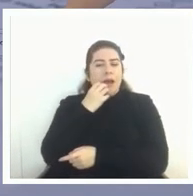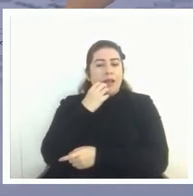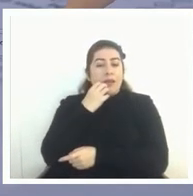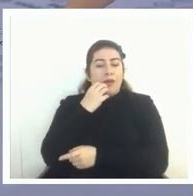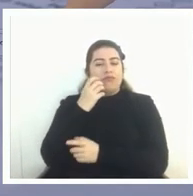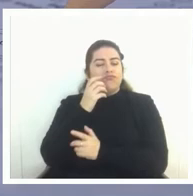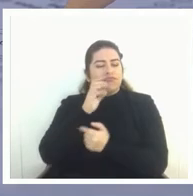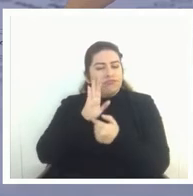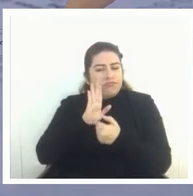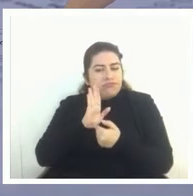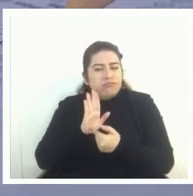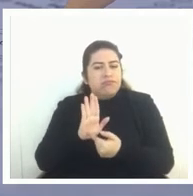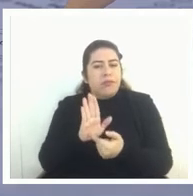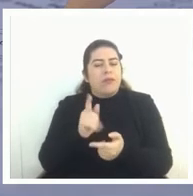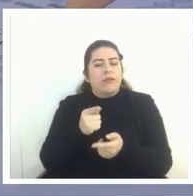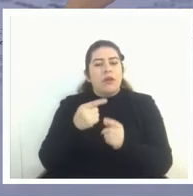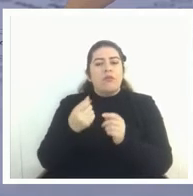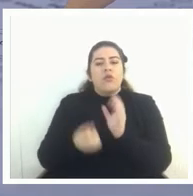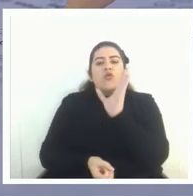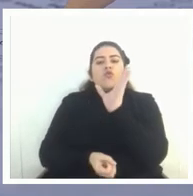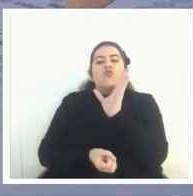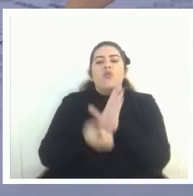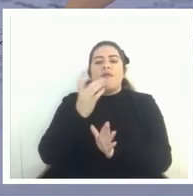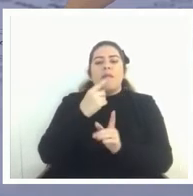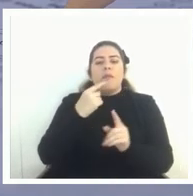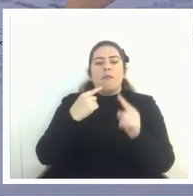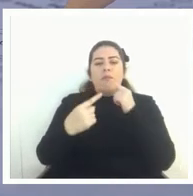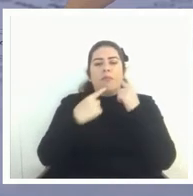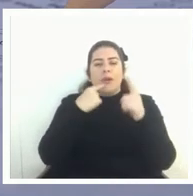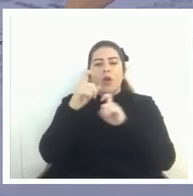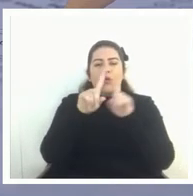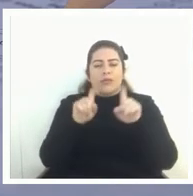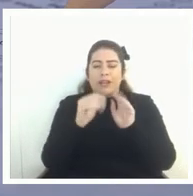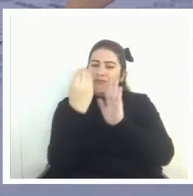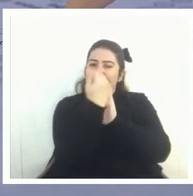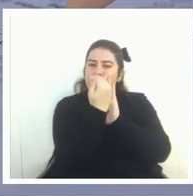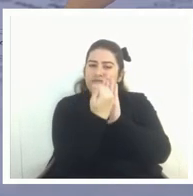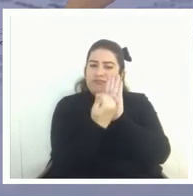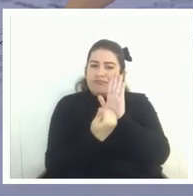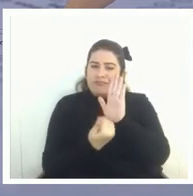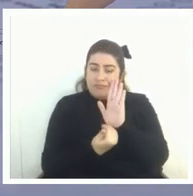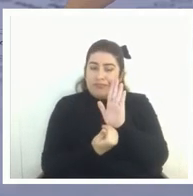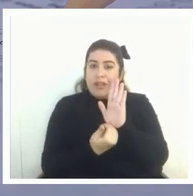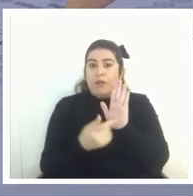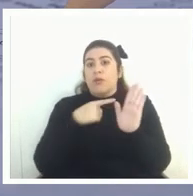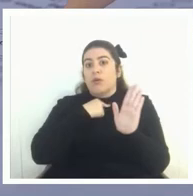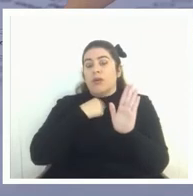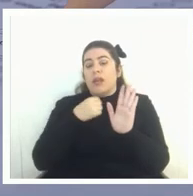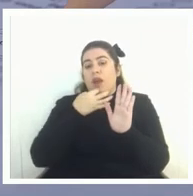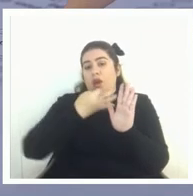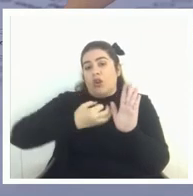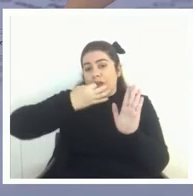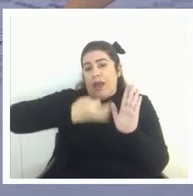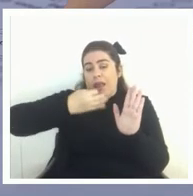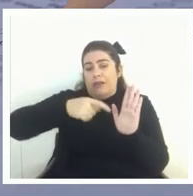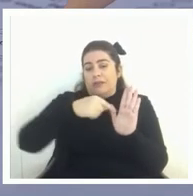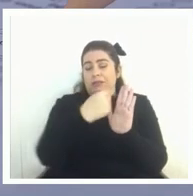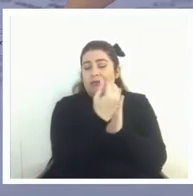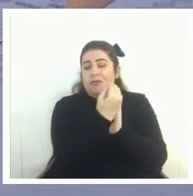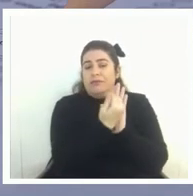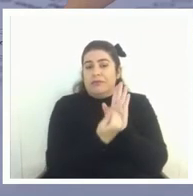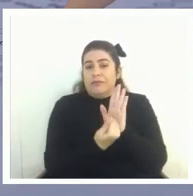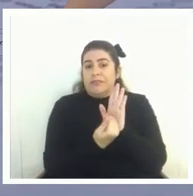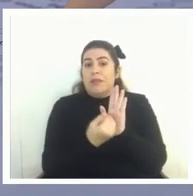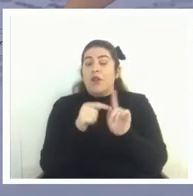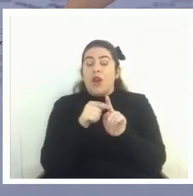preguntas de nuevo tipo la llamamos y fue una invitación bien poderosa en realidad que me gustaría contarles un poco pero lo